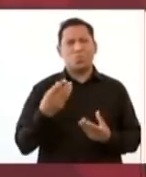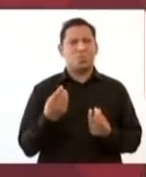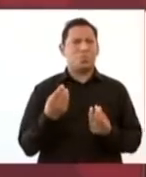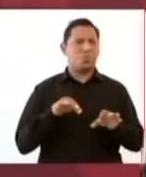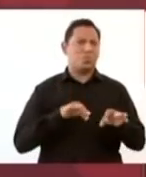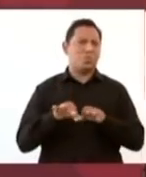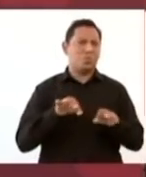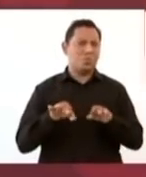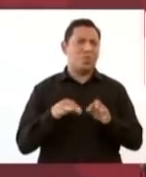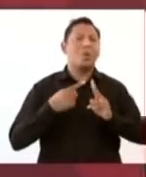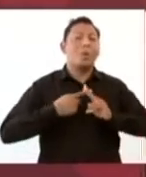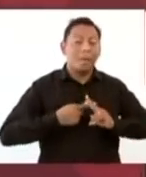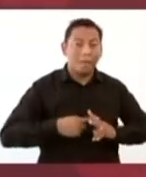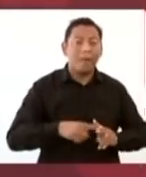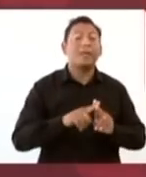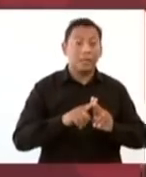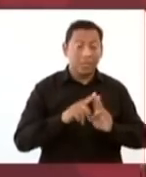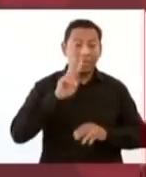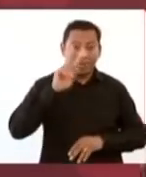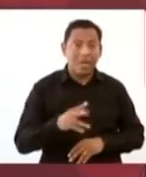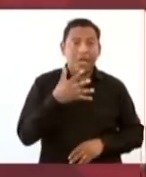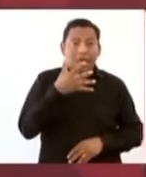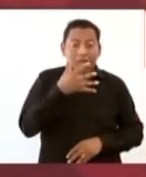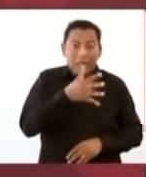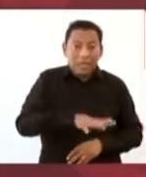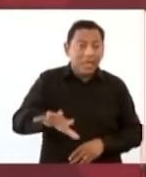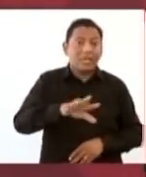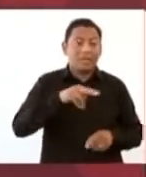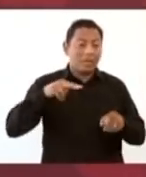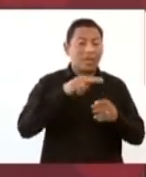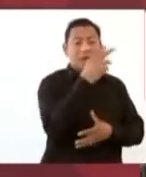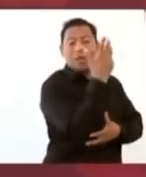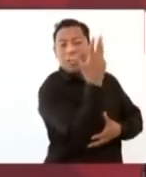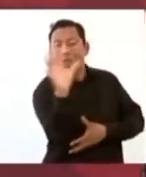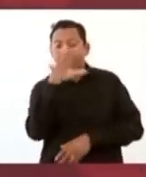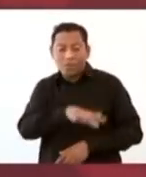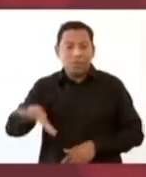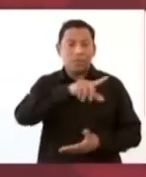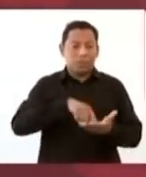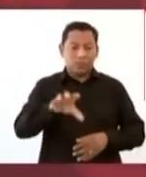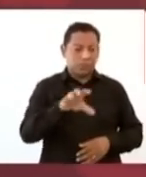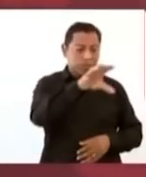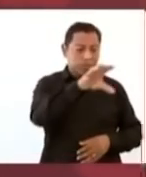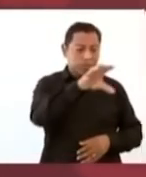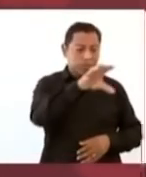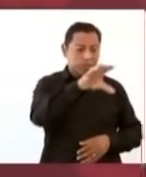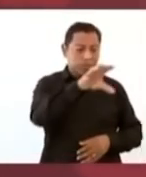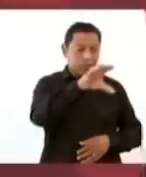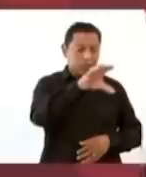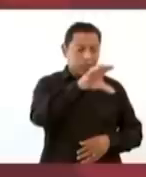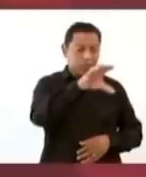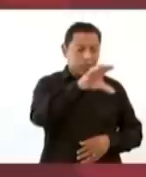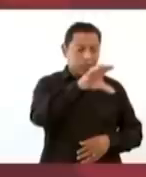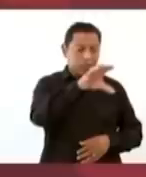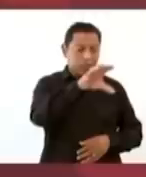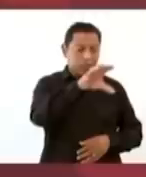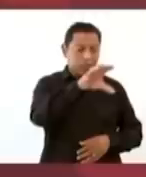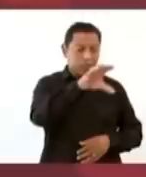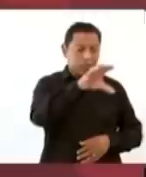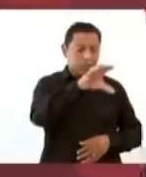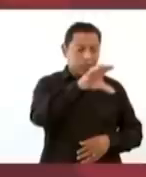Se van a iniciar 10 parques industriales en todo el corredor del Istmo. 10